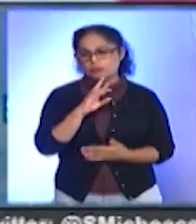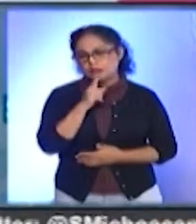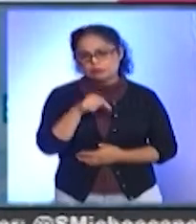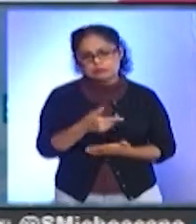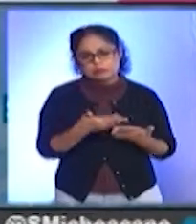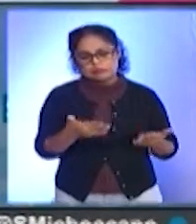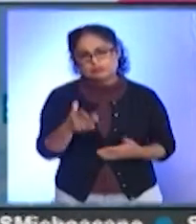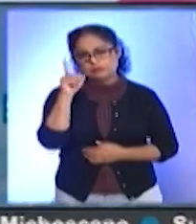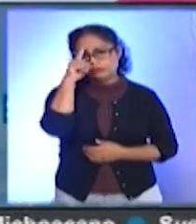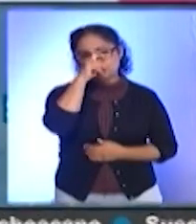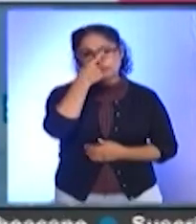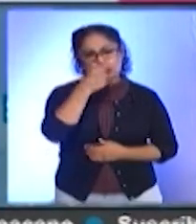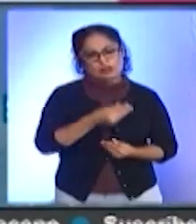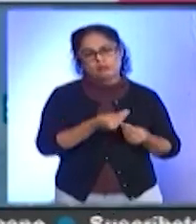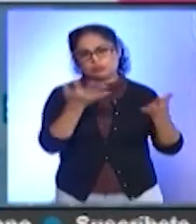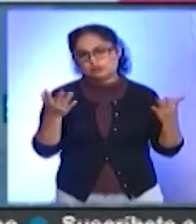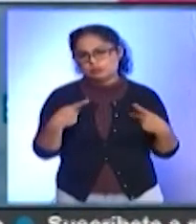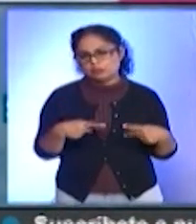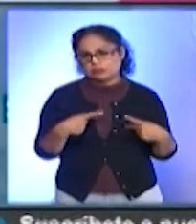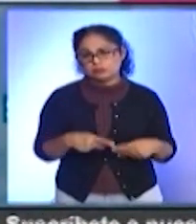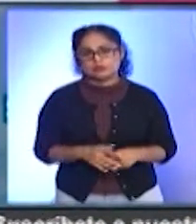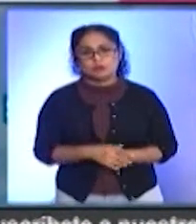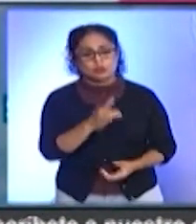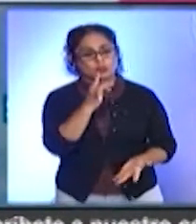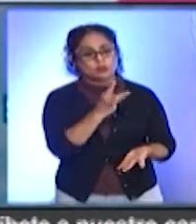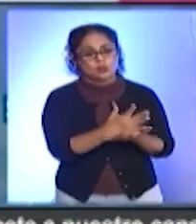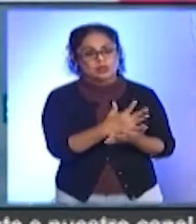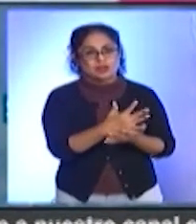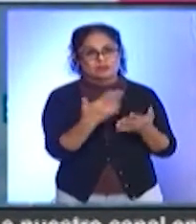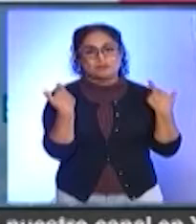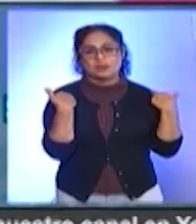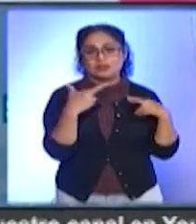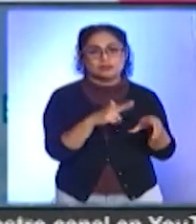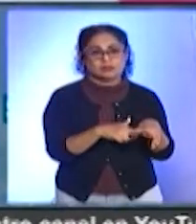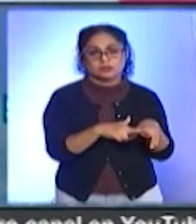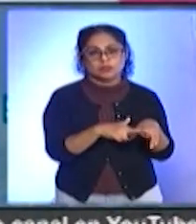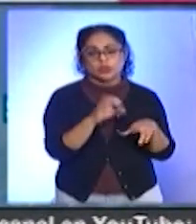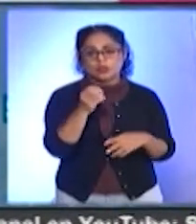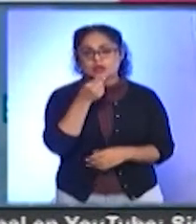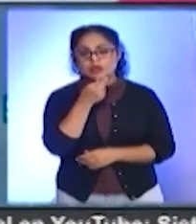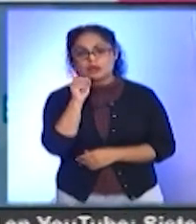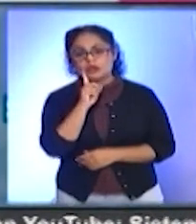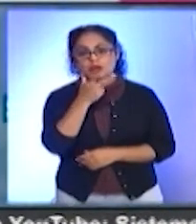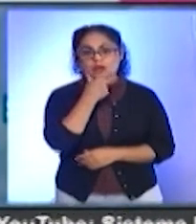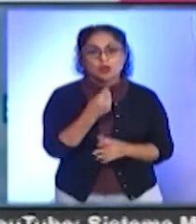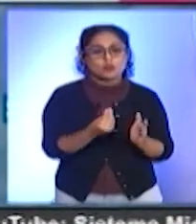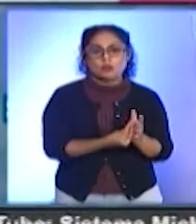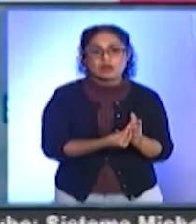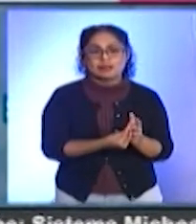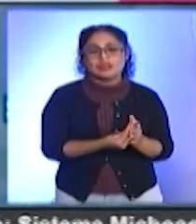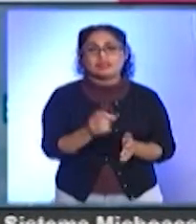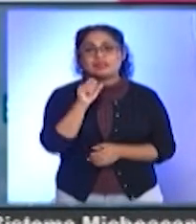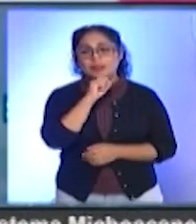crítica para muchos sectores, porque no solamente son las quincenas de los maestros o que las niñas y los niños se queden sin clases, sino el